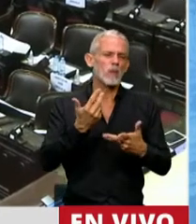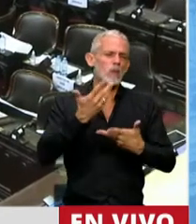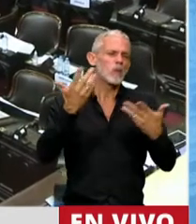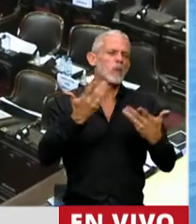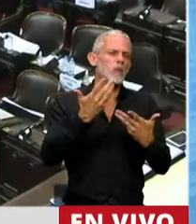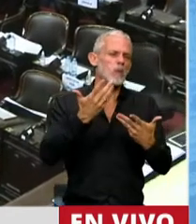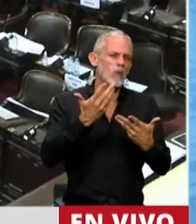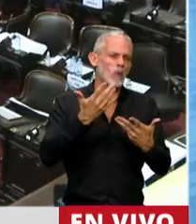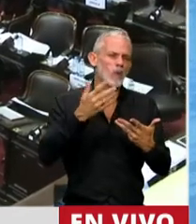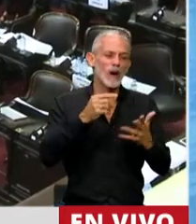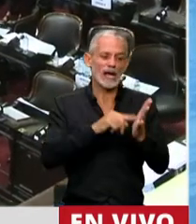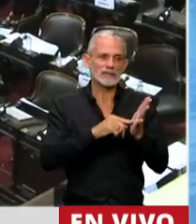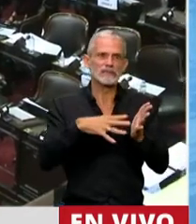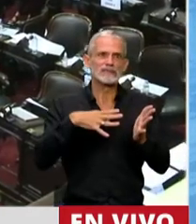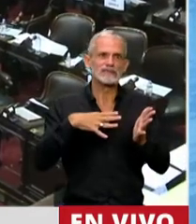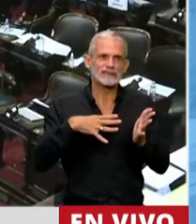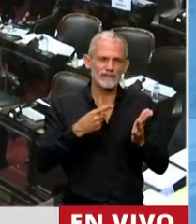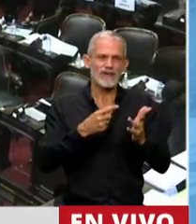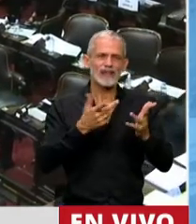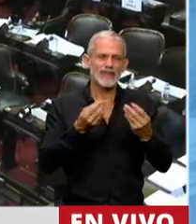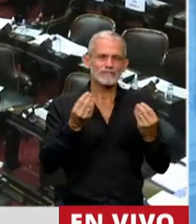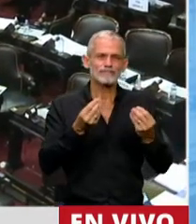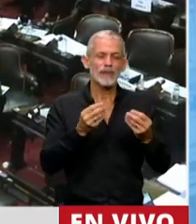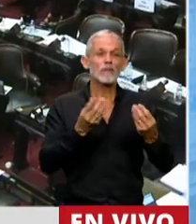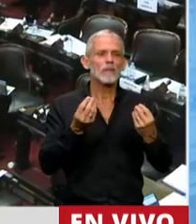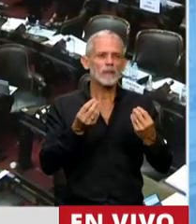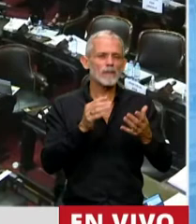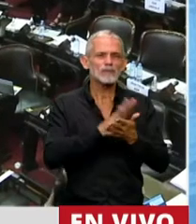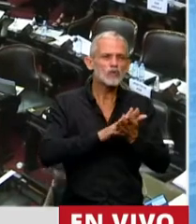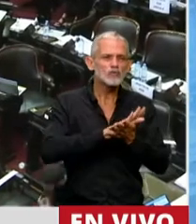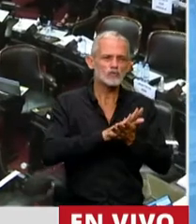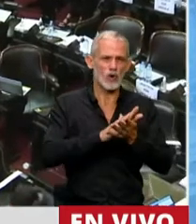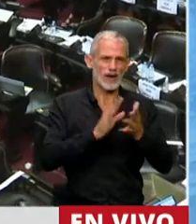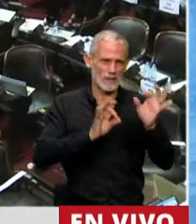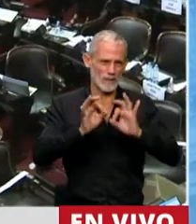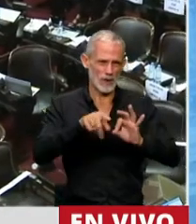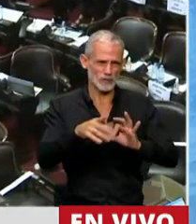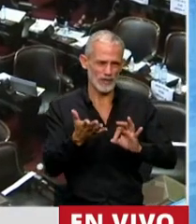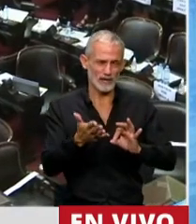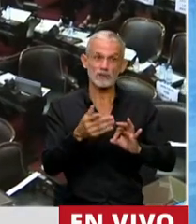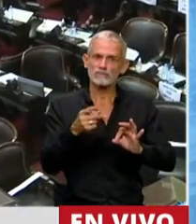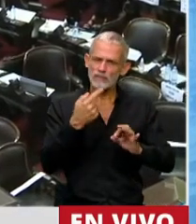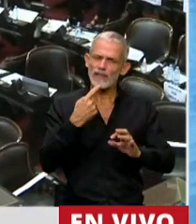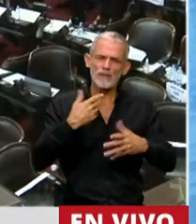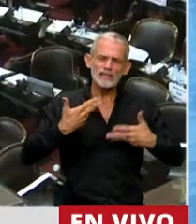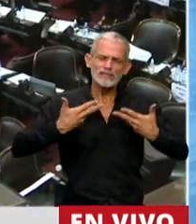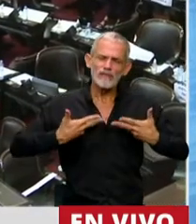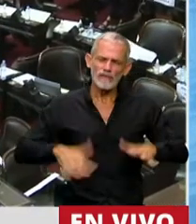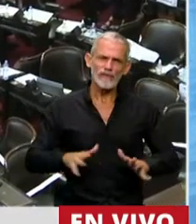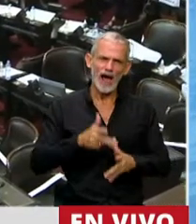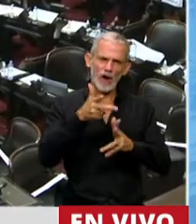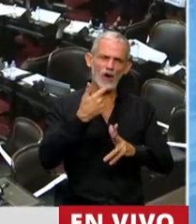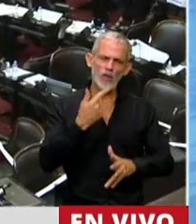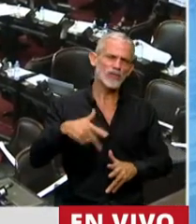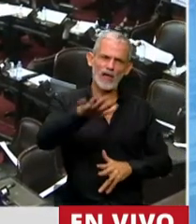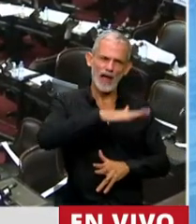indirecta de la potencialidad que tiene este proyecto para darle las soluciones. Y créanme que aquí debemos hablarle con sinceridad a los